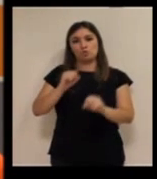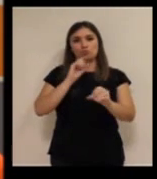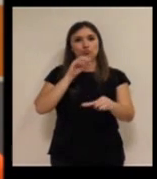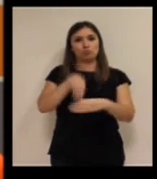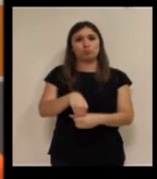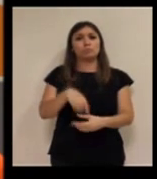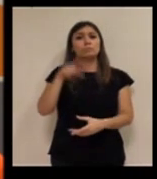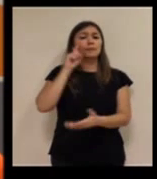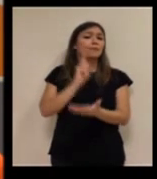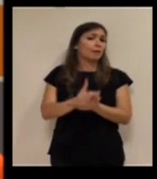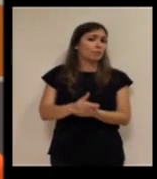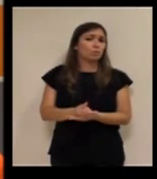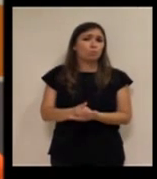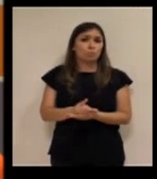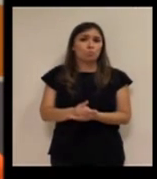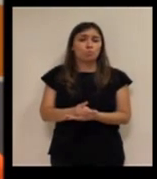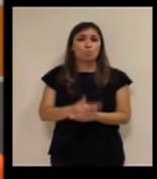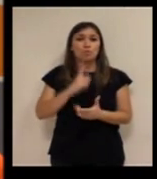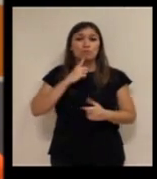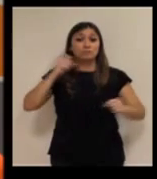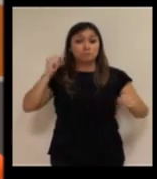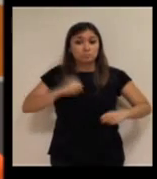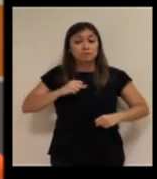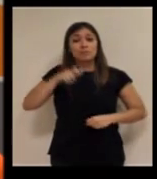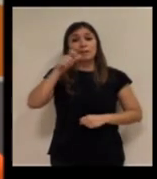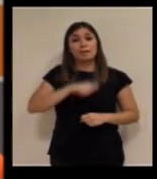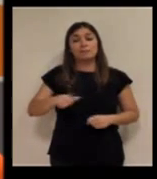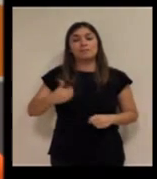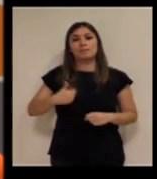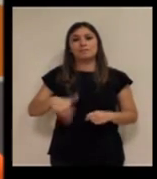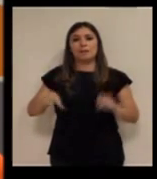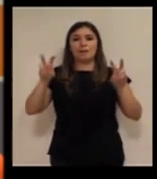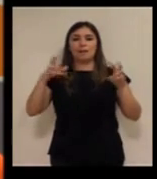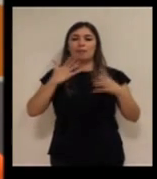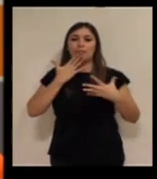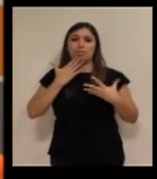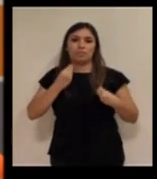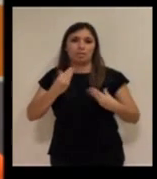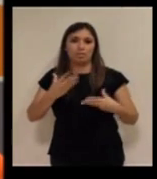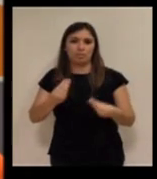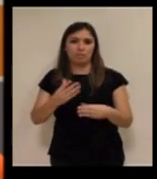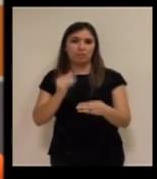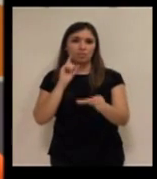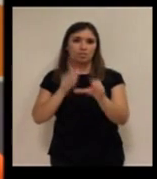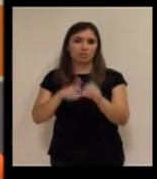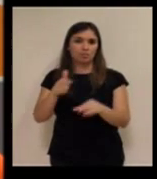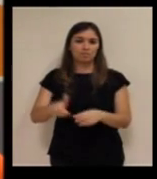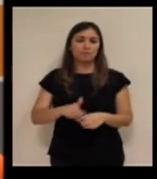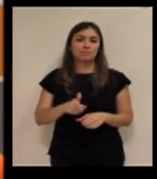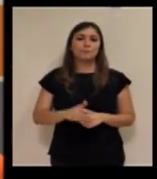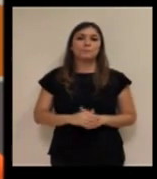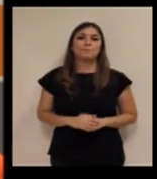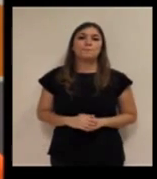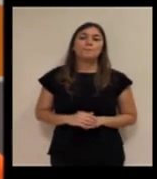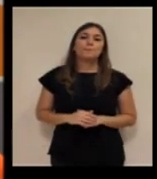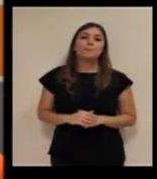con lo cual eso ha sido también para ellos un reto al envejecer las personas que ya son más mayores